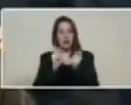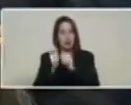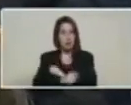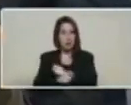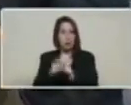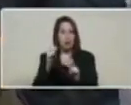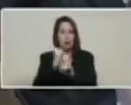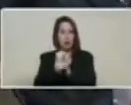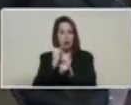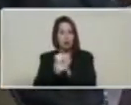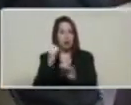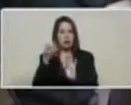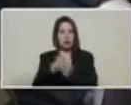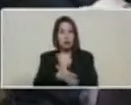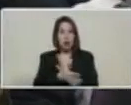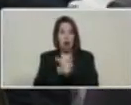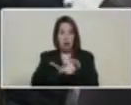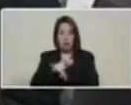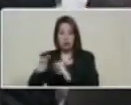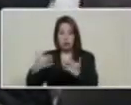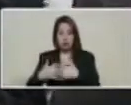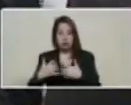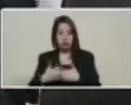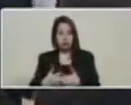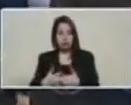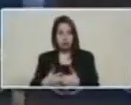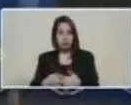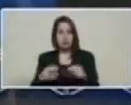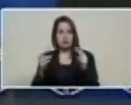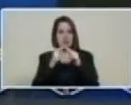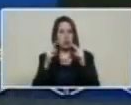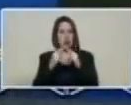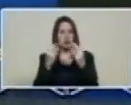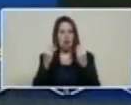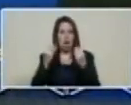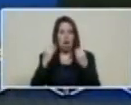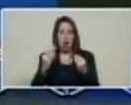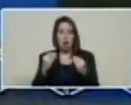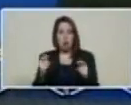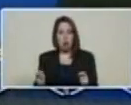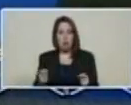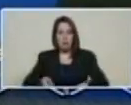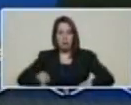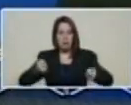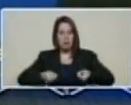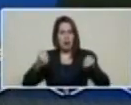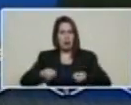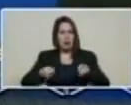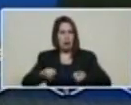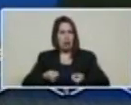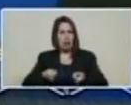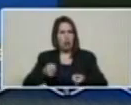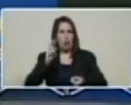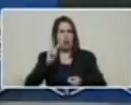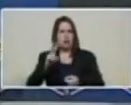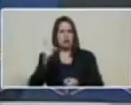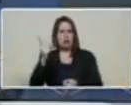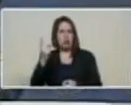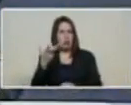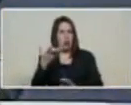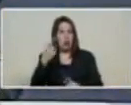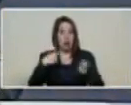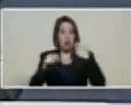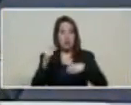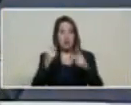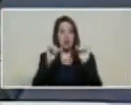como de otras personas naturales jurídicas es lo que se conoce como mercado secundario la cual permitirá al mismo tiempo la venta de